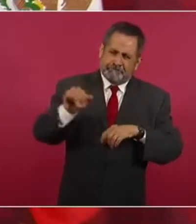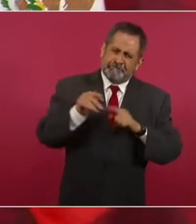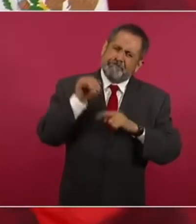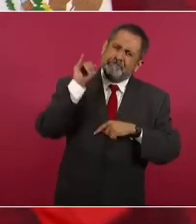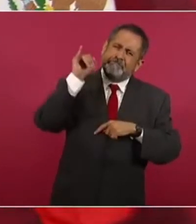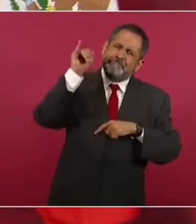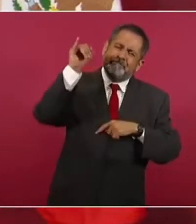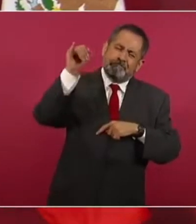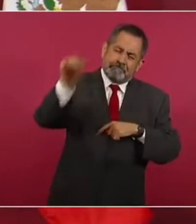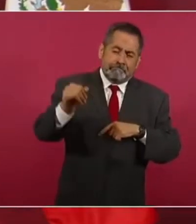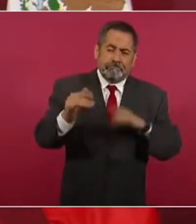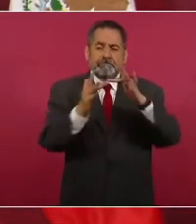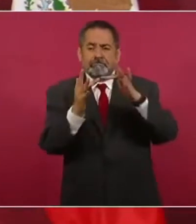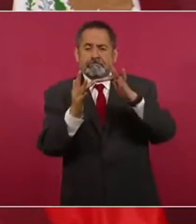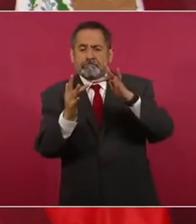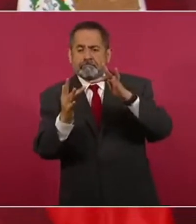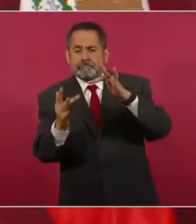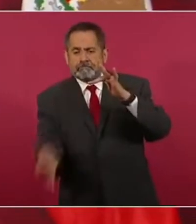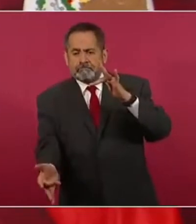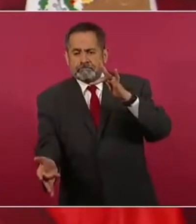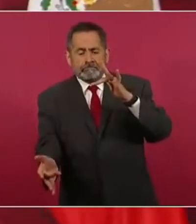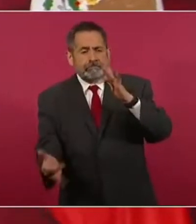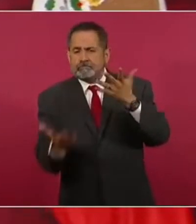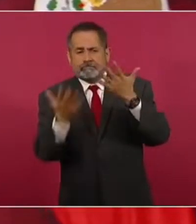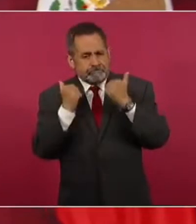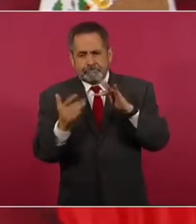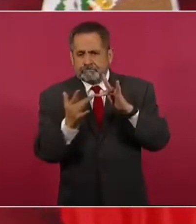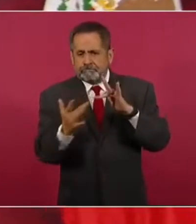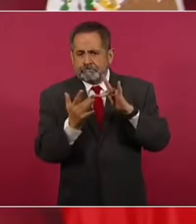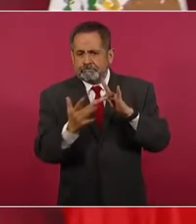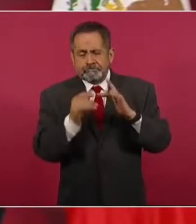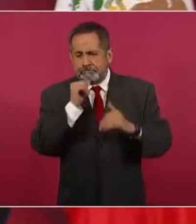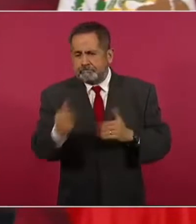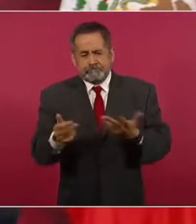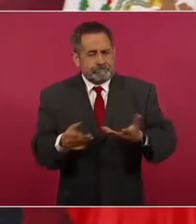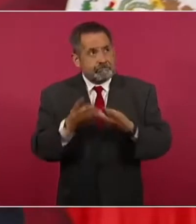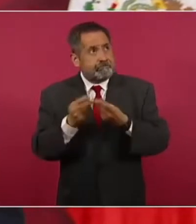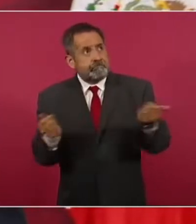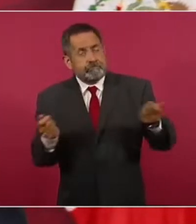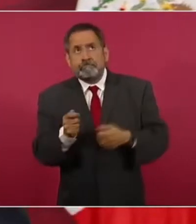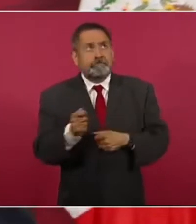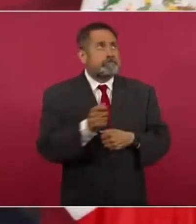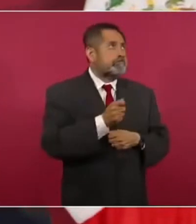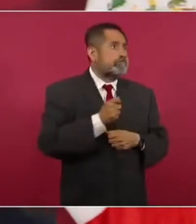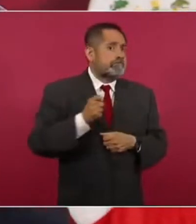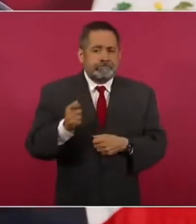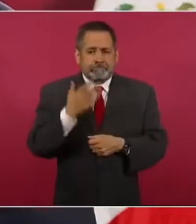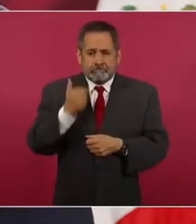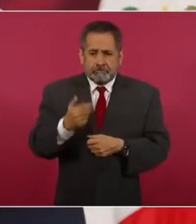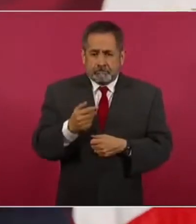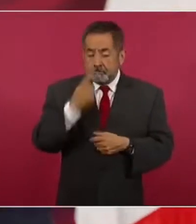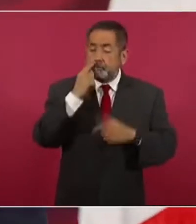señal, no sólo para el internet, no hay